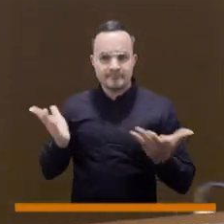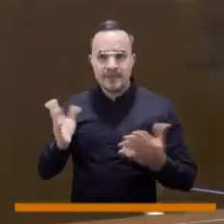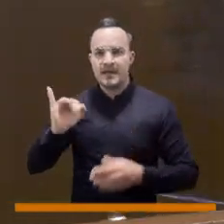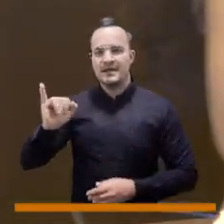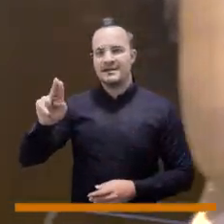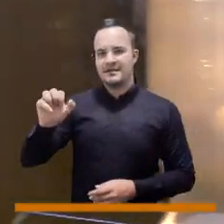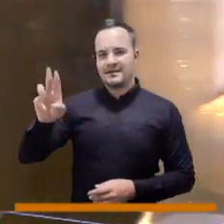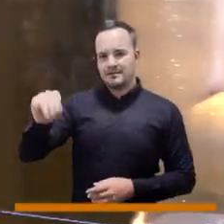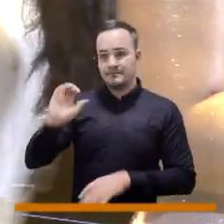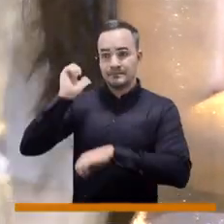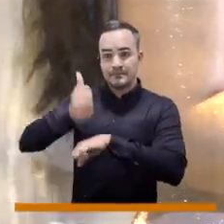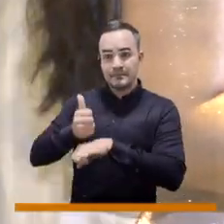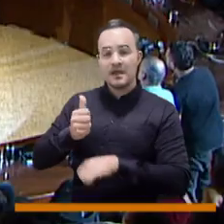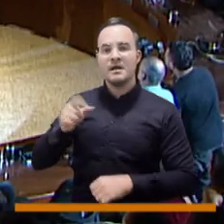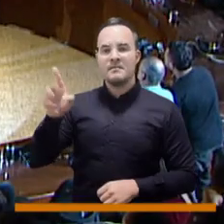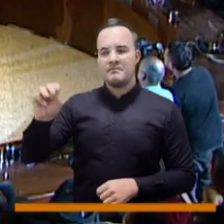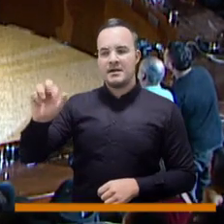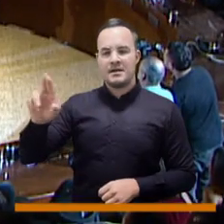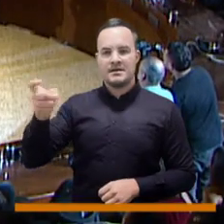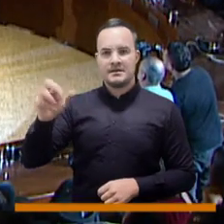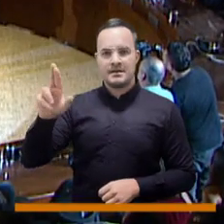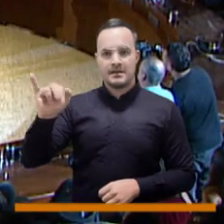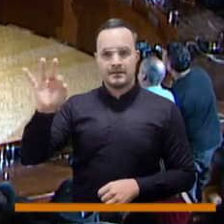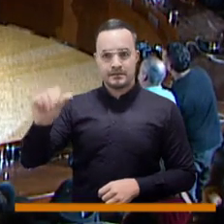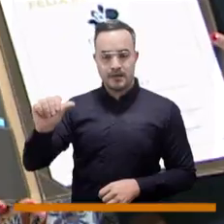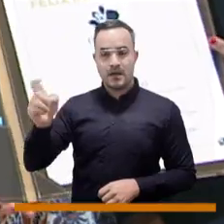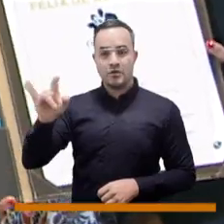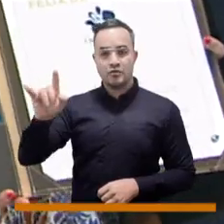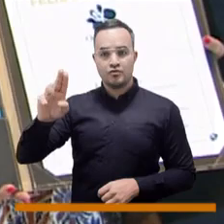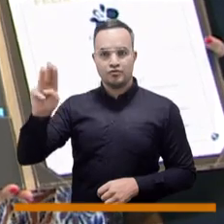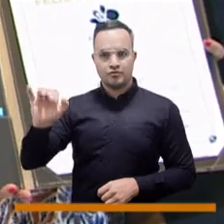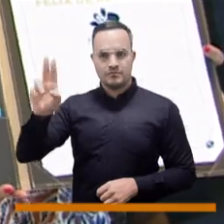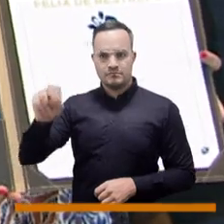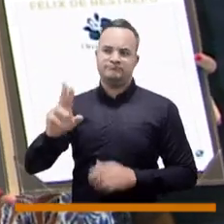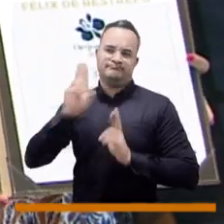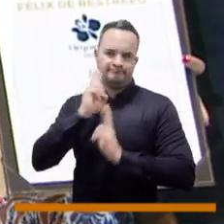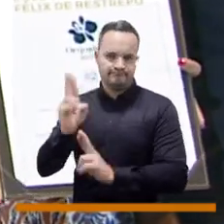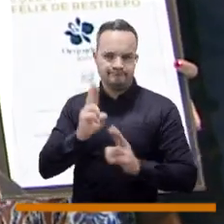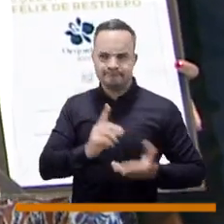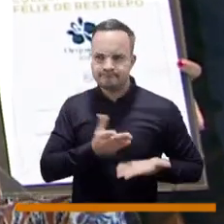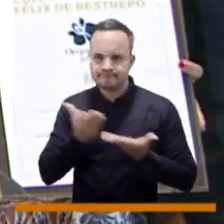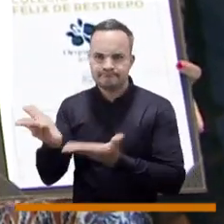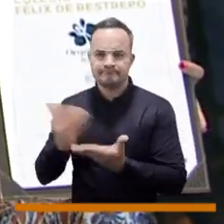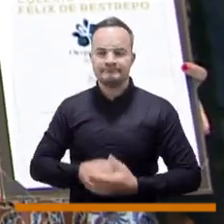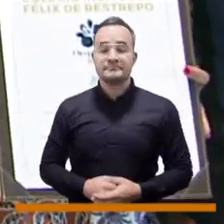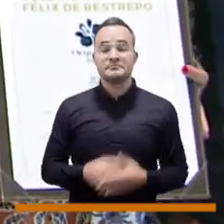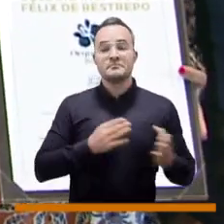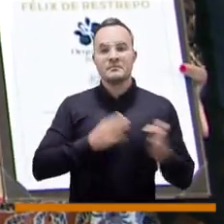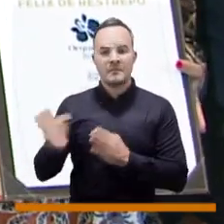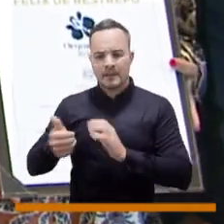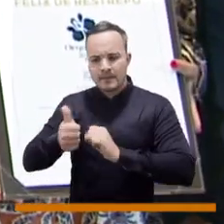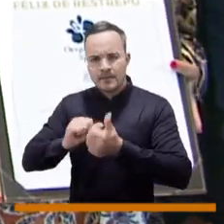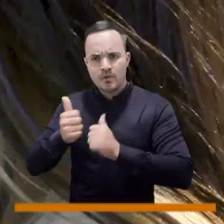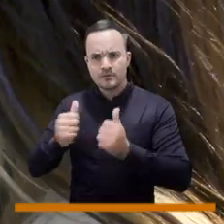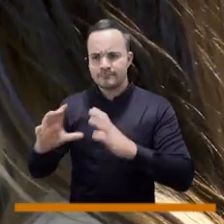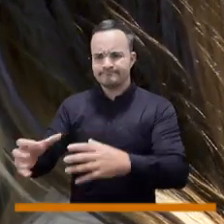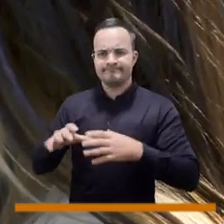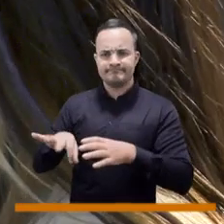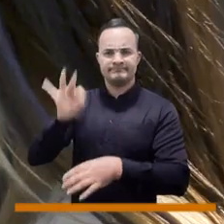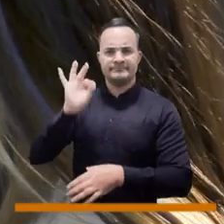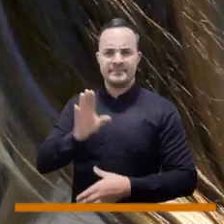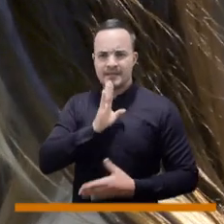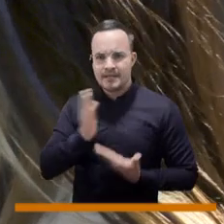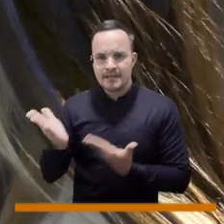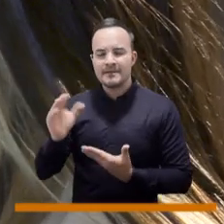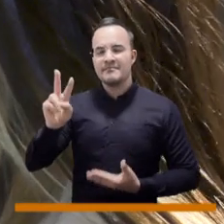Margarita Jaramillo Guzmán, recibe la orquídea a nombre de la institución. La categoría Mérito Deportivo